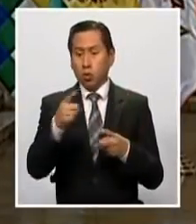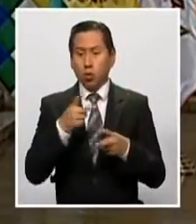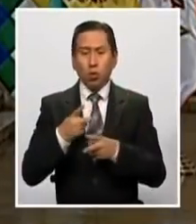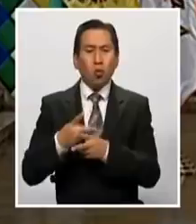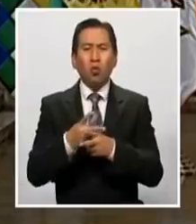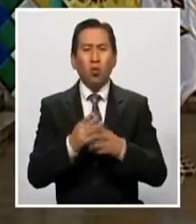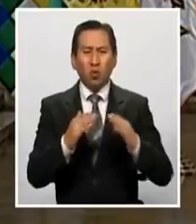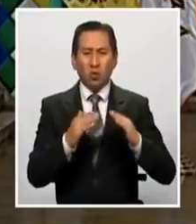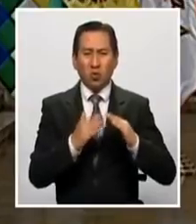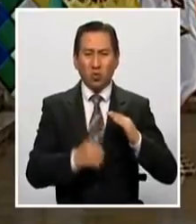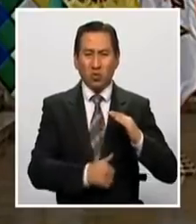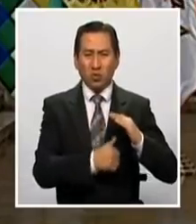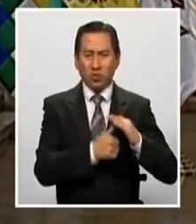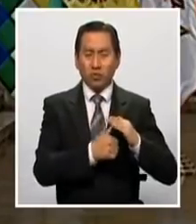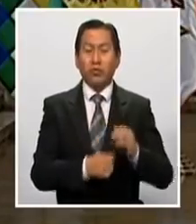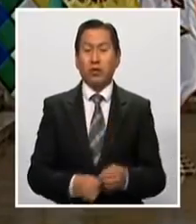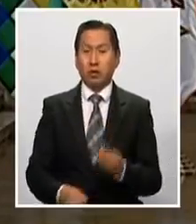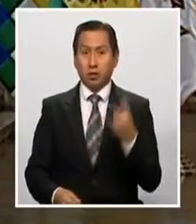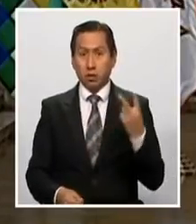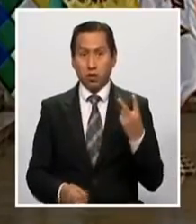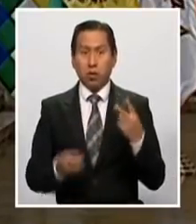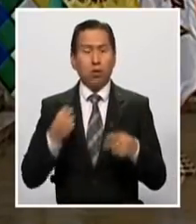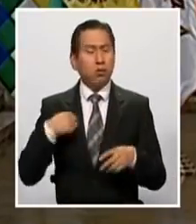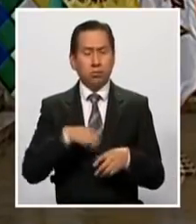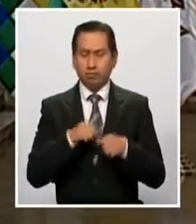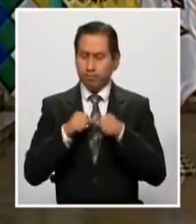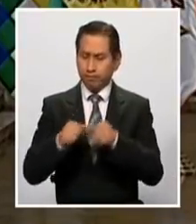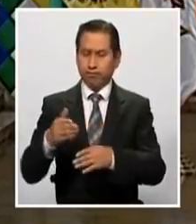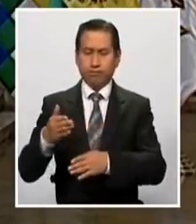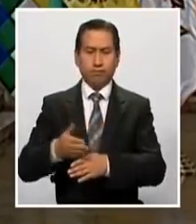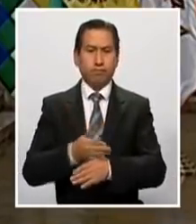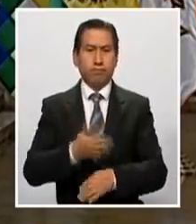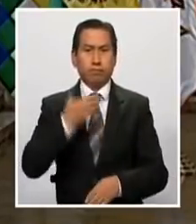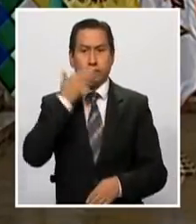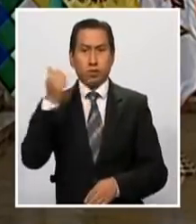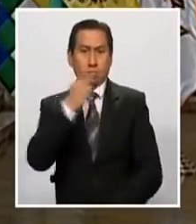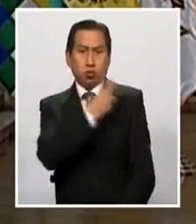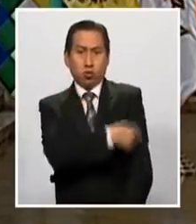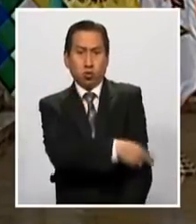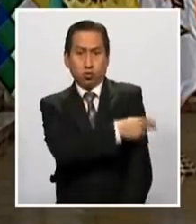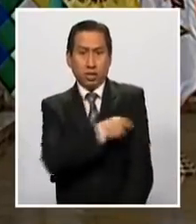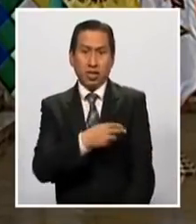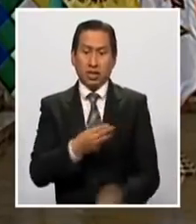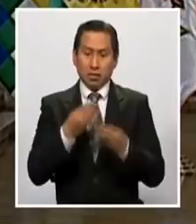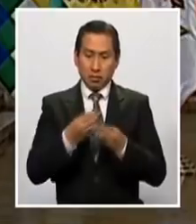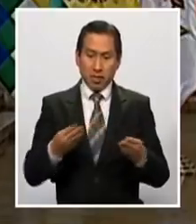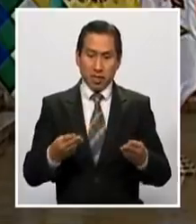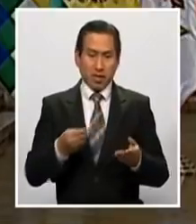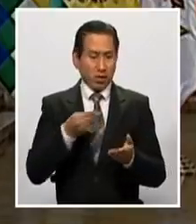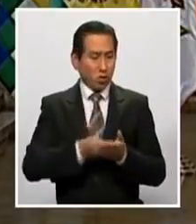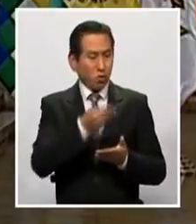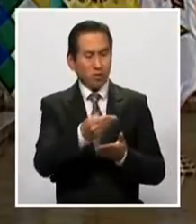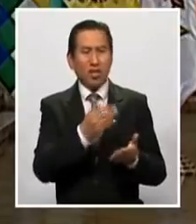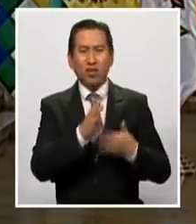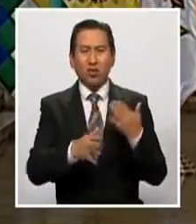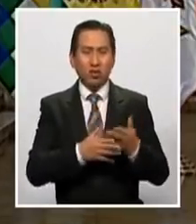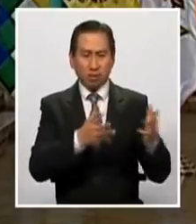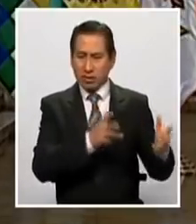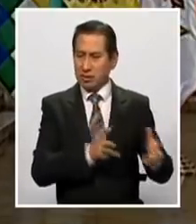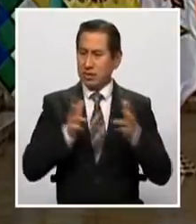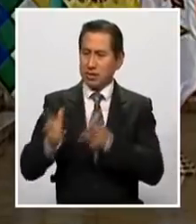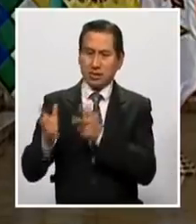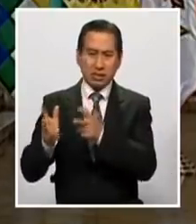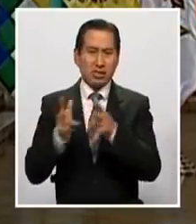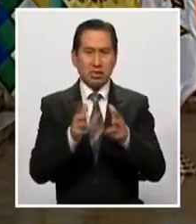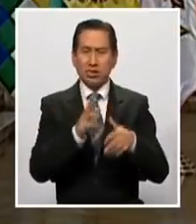cuarentena. Y dos, vamos a seguir mejorando los hospitales, el equipamiento y la compra de los insumos y